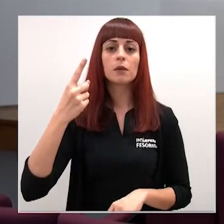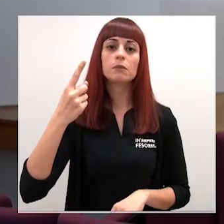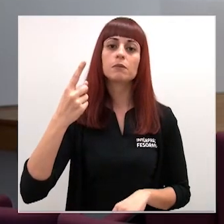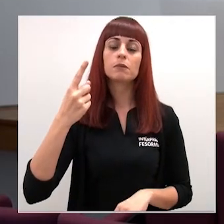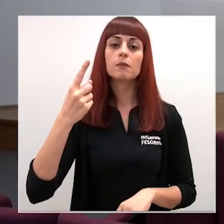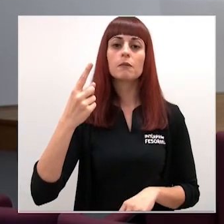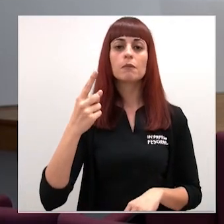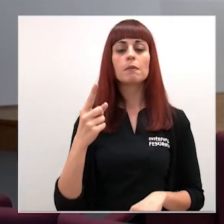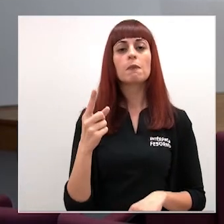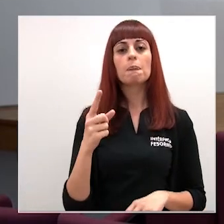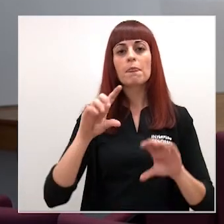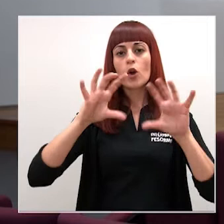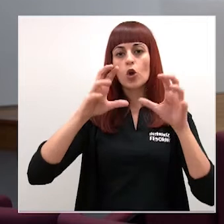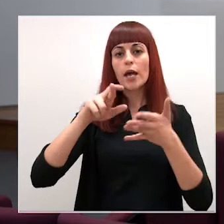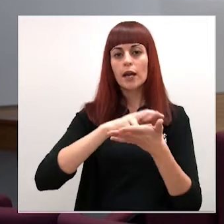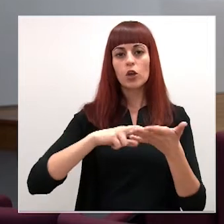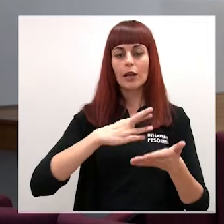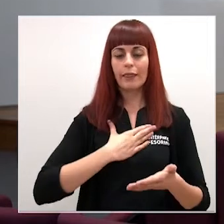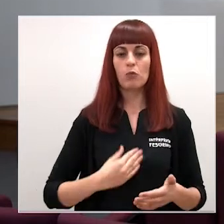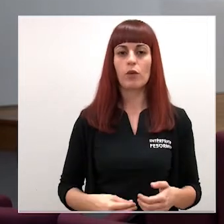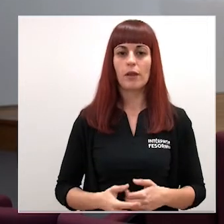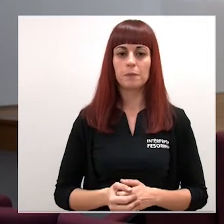palabra Leticia García de Onda Regional de Murcia